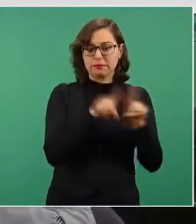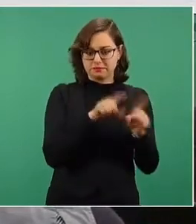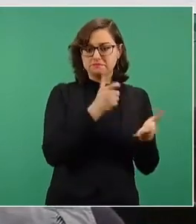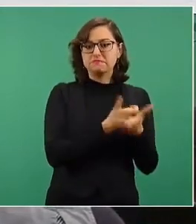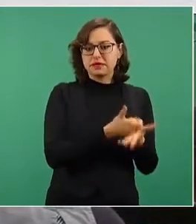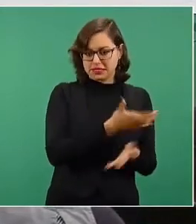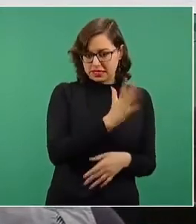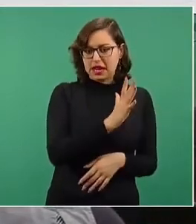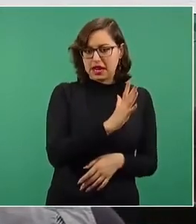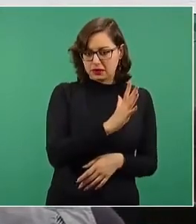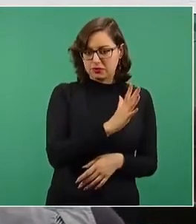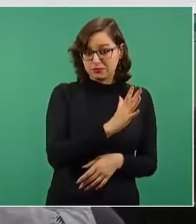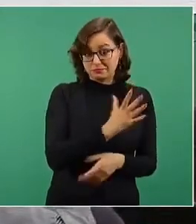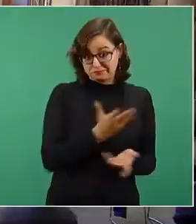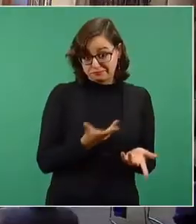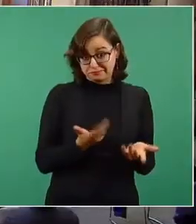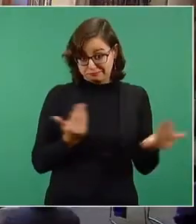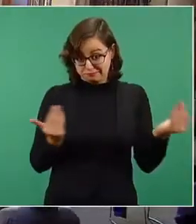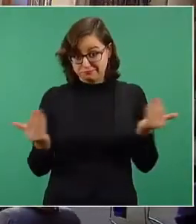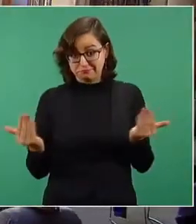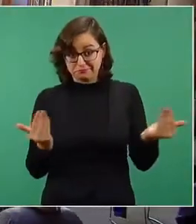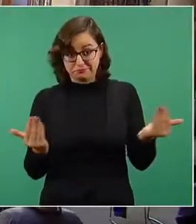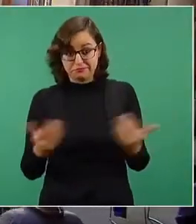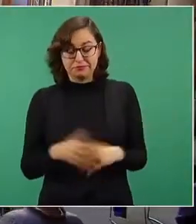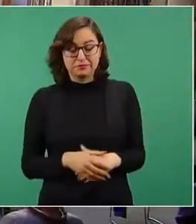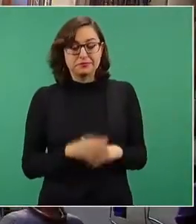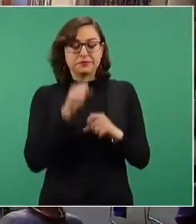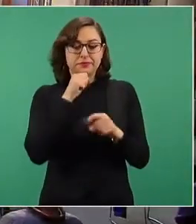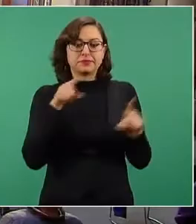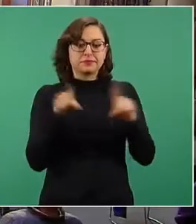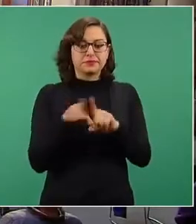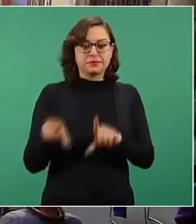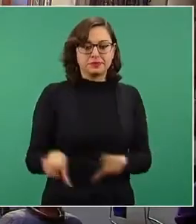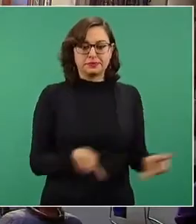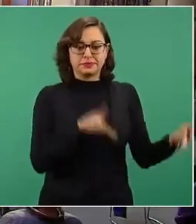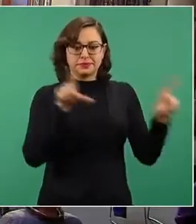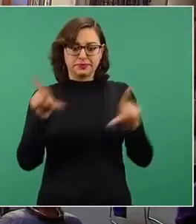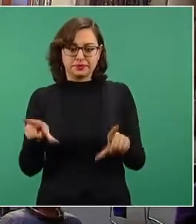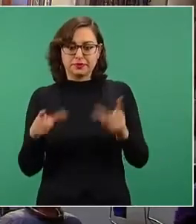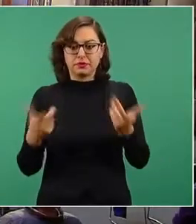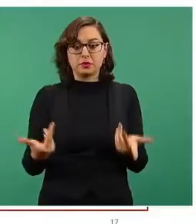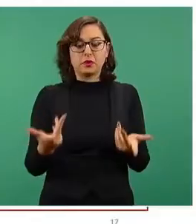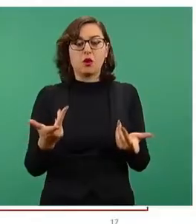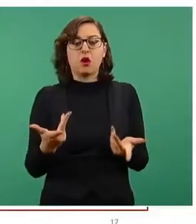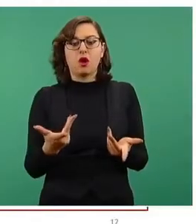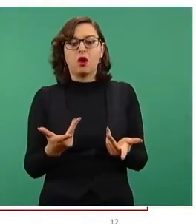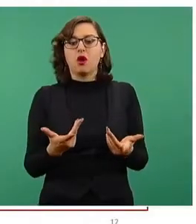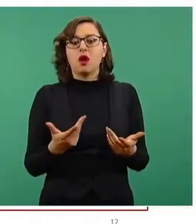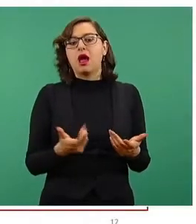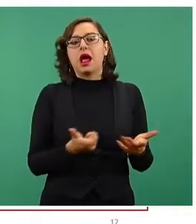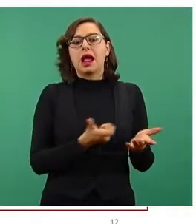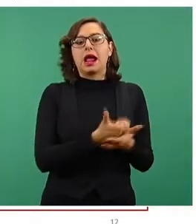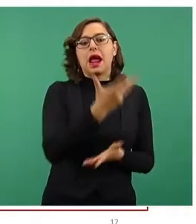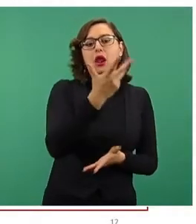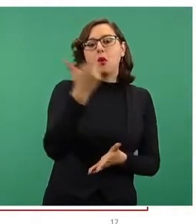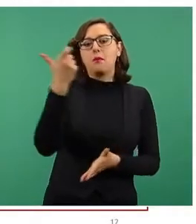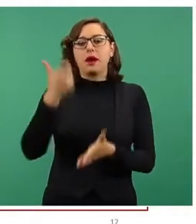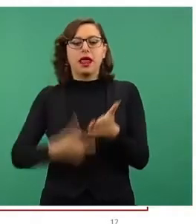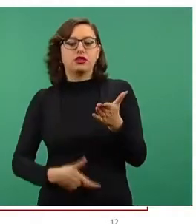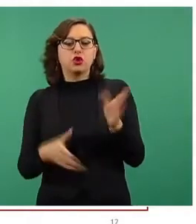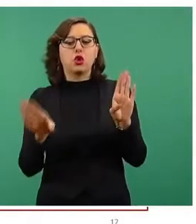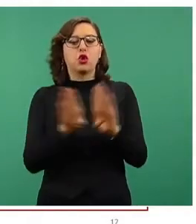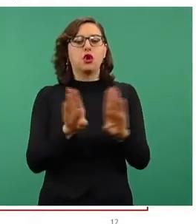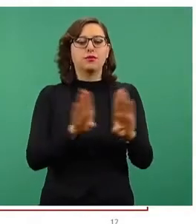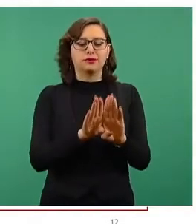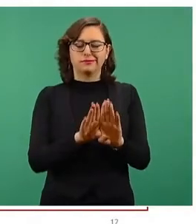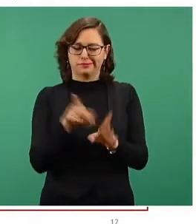favor. Este es un caso emblemático de la energía limpia y barata. Resulta que hay un